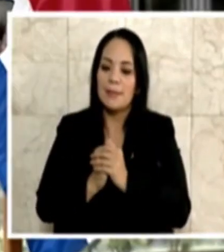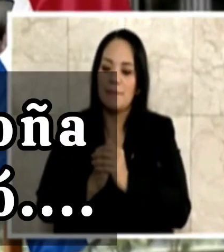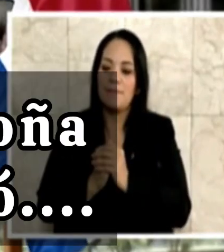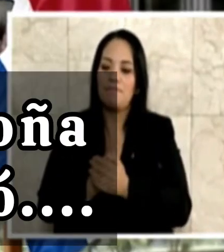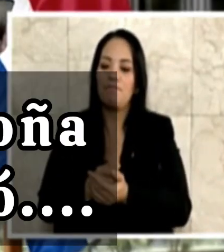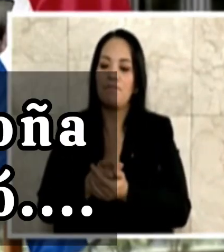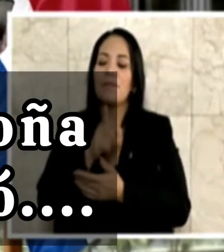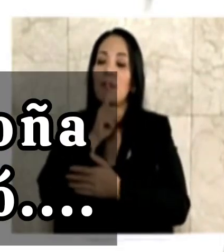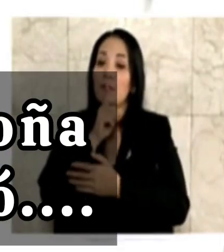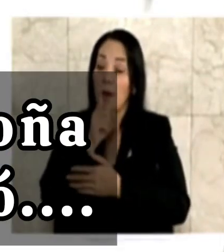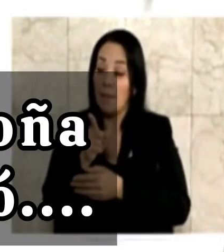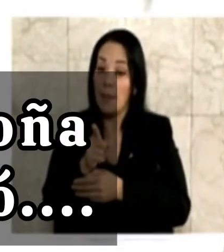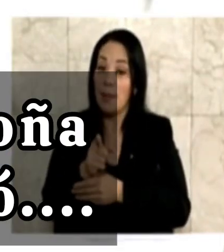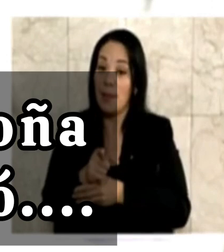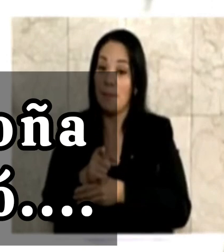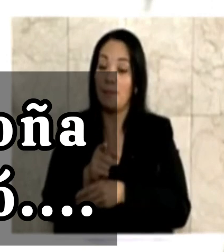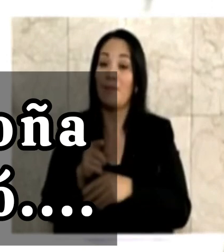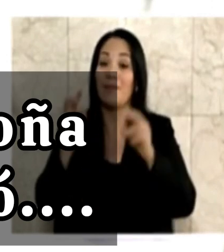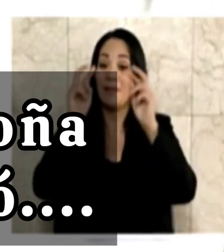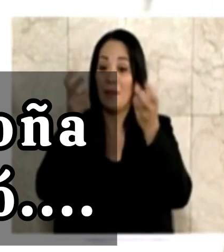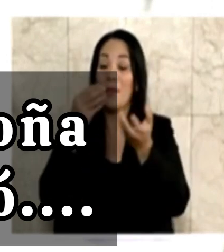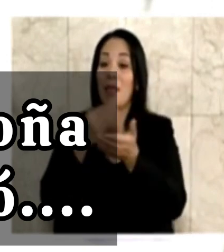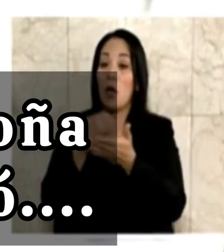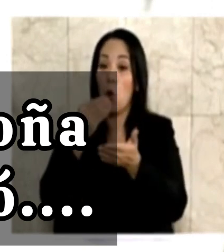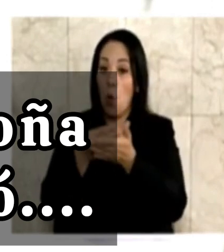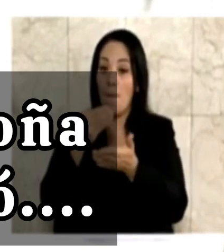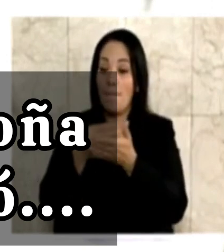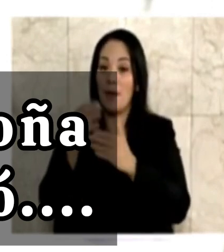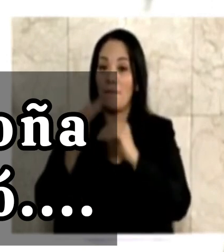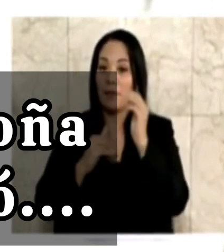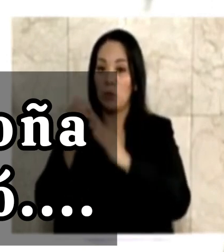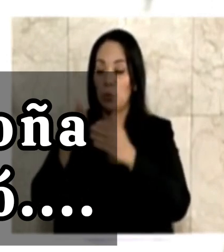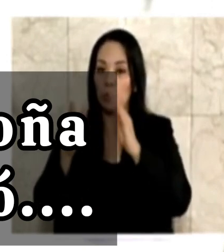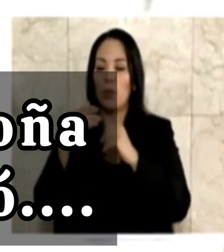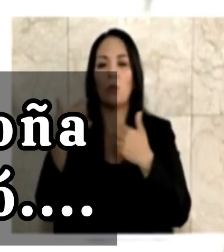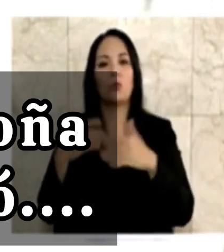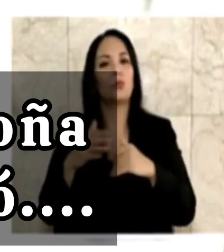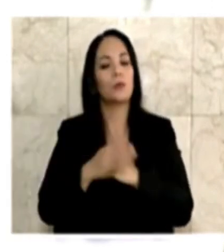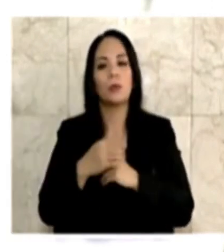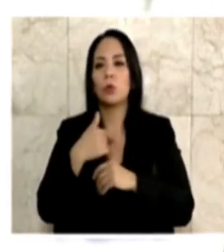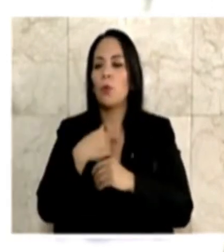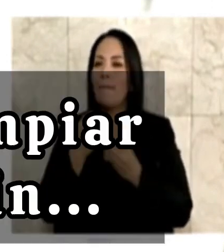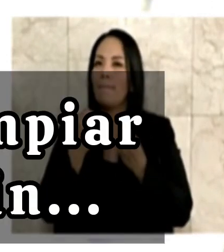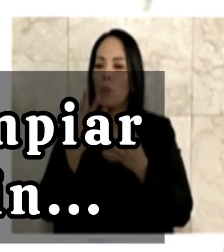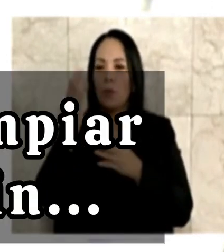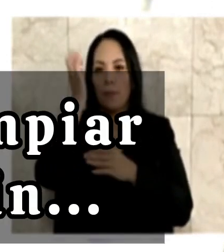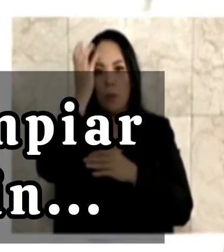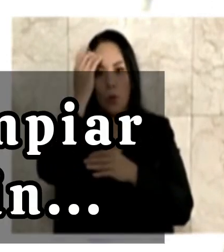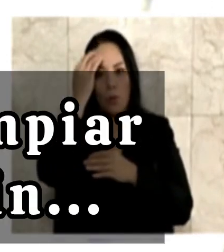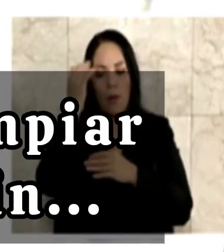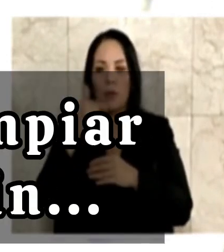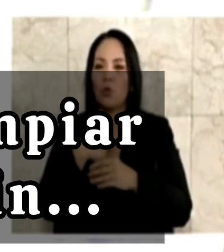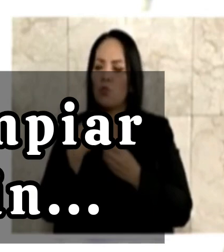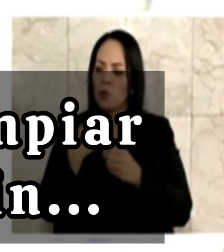Realmente el tema de compra en infraestructura a mí me tiene sumamente preocupada y ocupada.